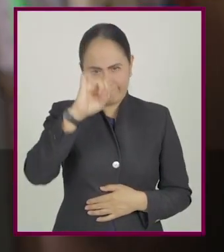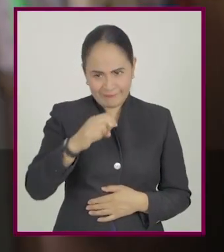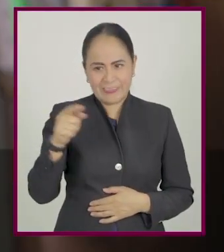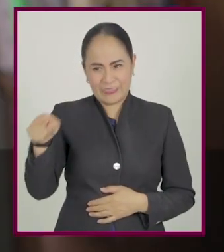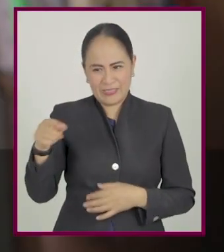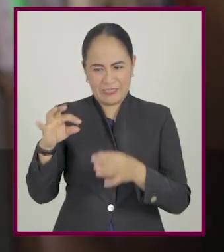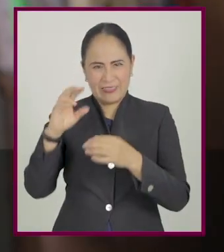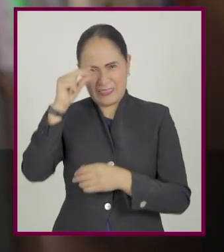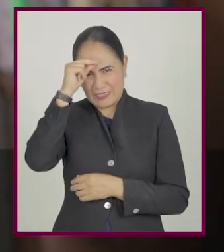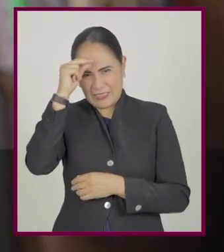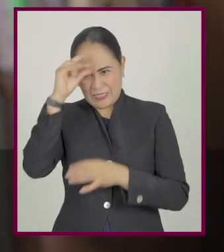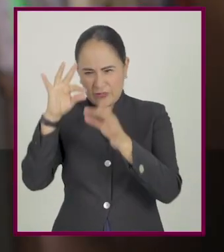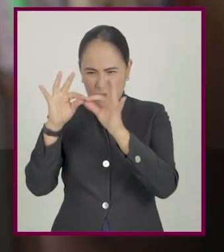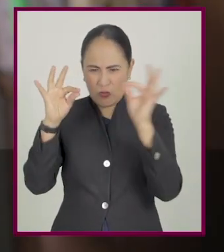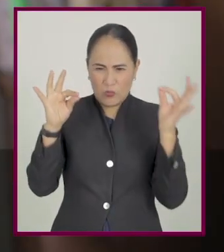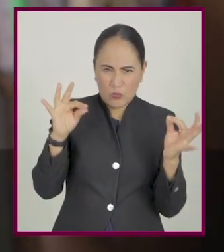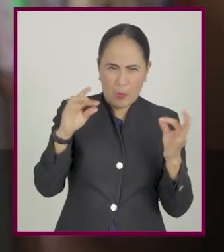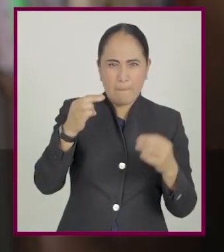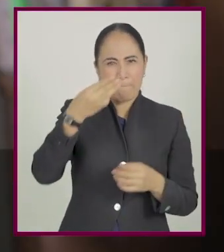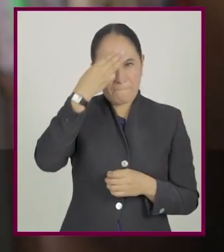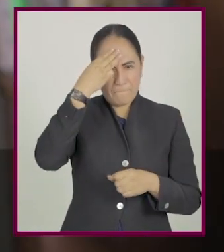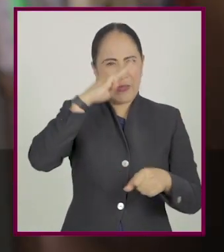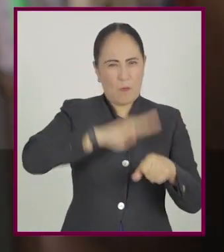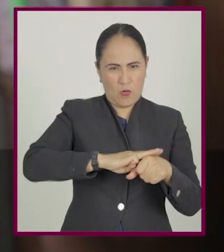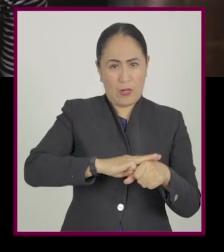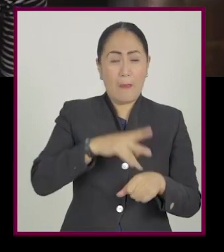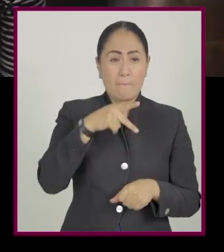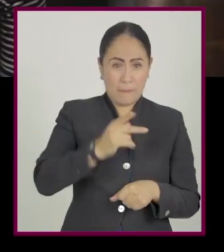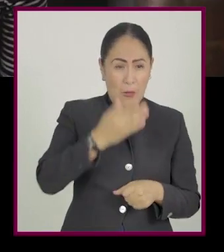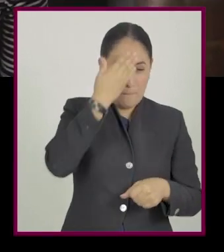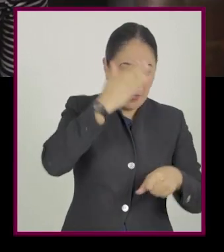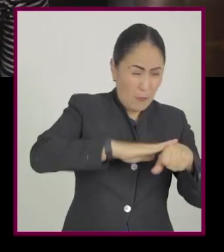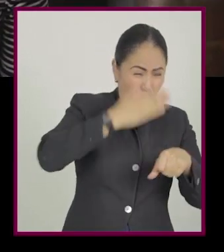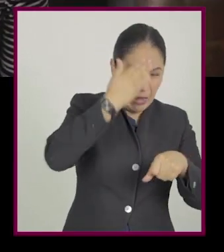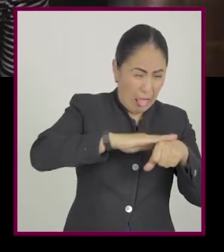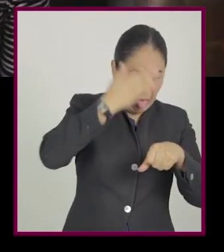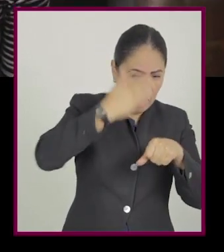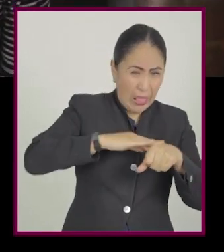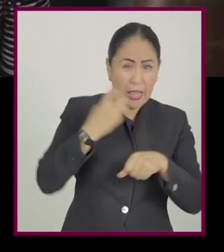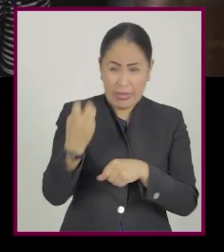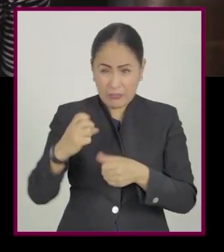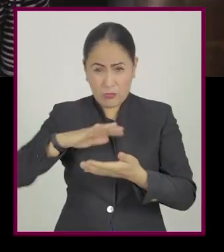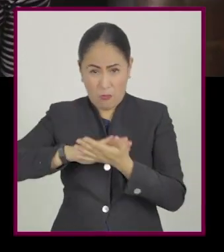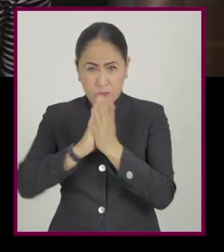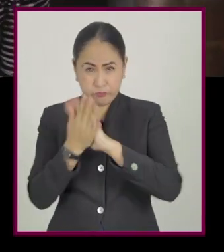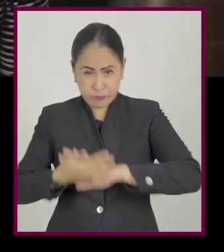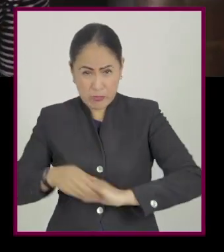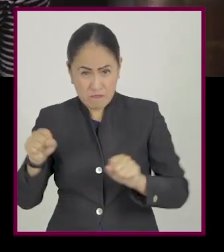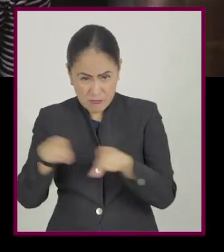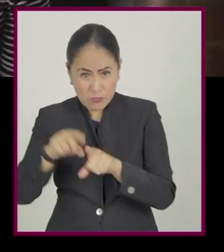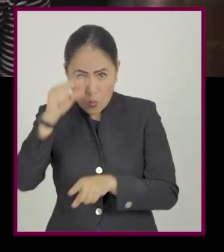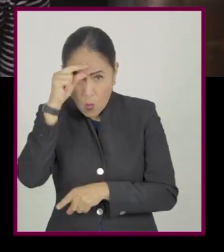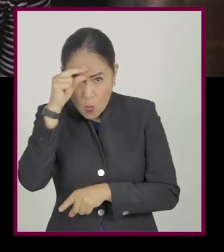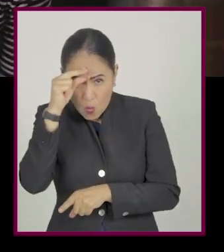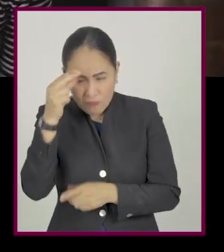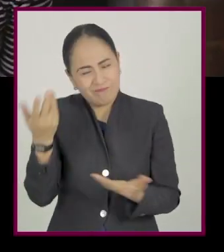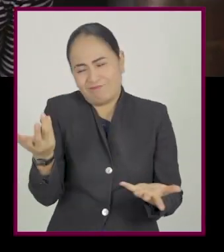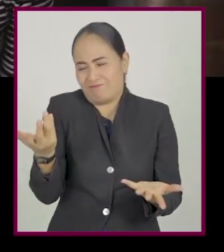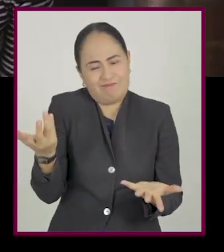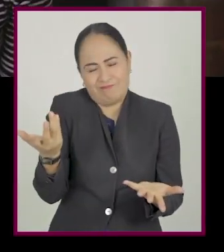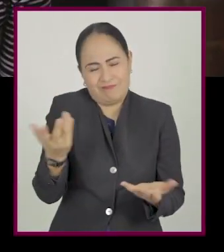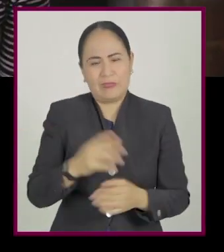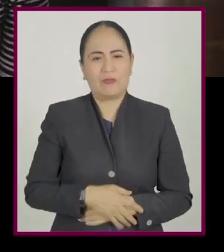más claro. Como yo decía, la memoria es parte de la inteligencia, pero no por tener buena memoria quiere decir que seamos más inteligentes.